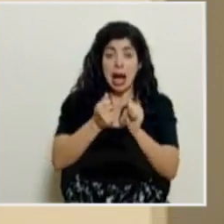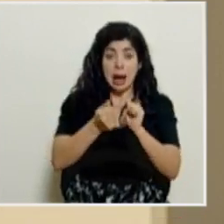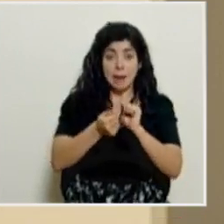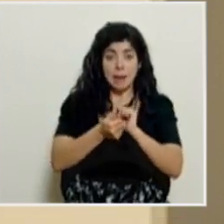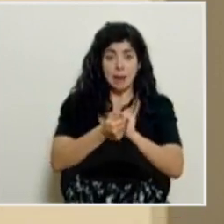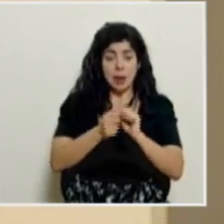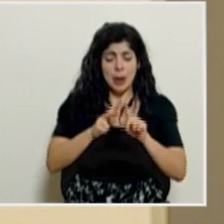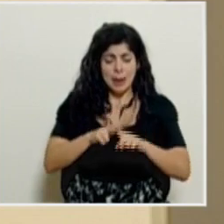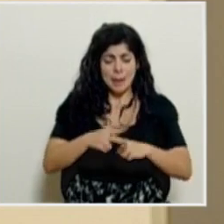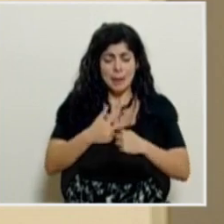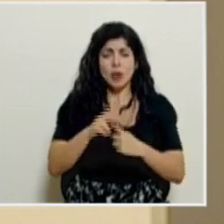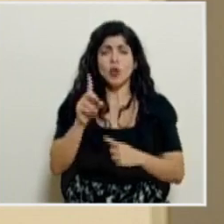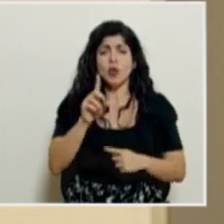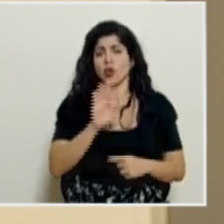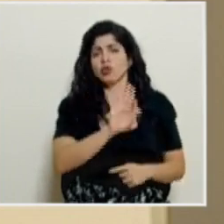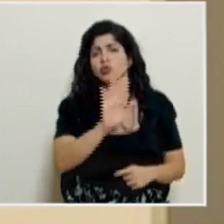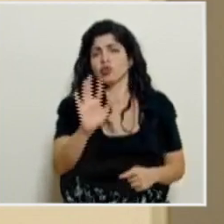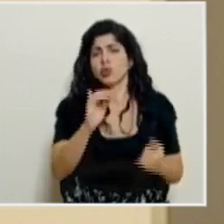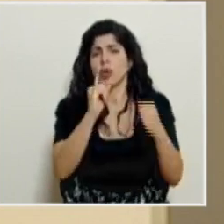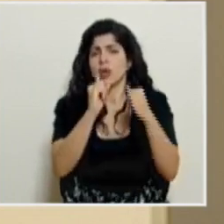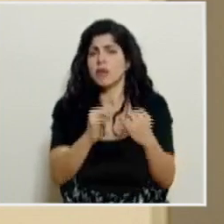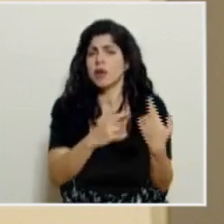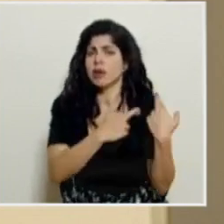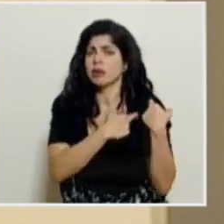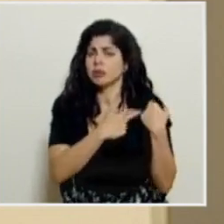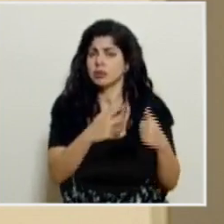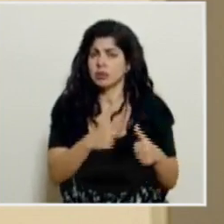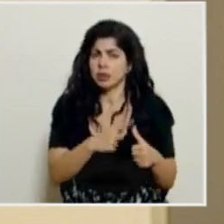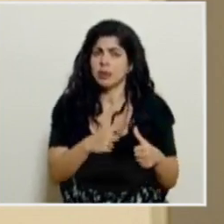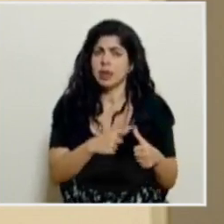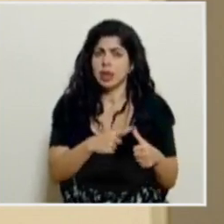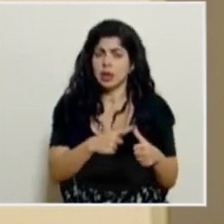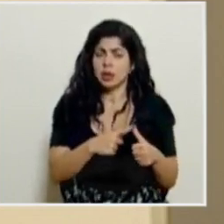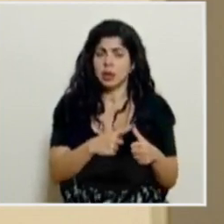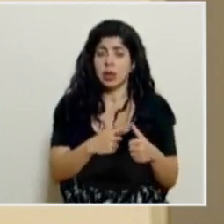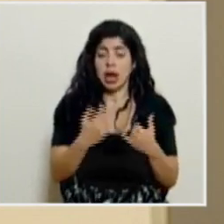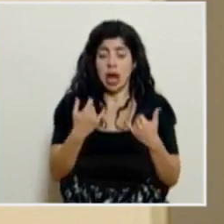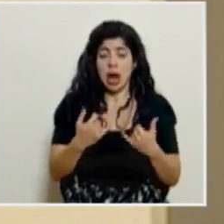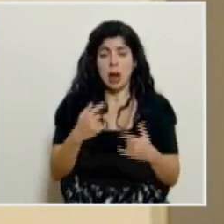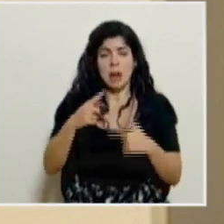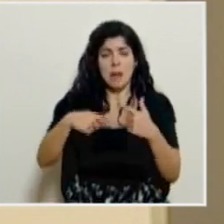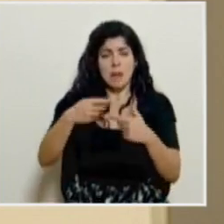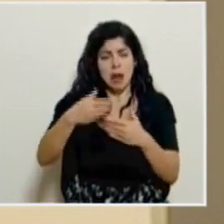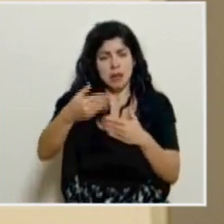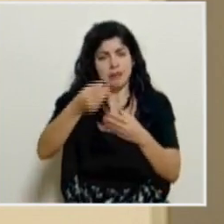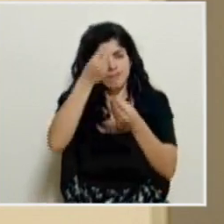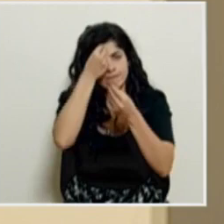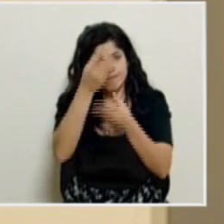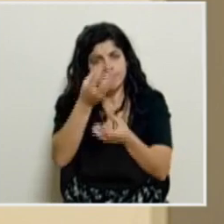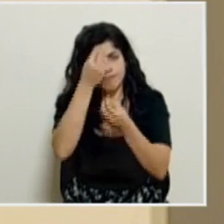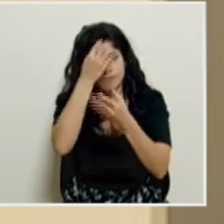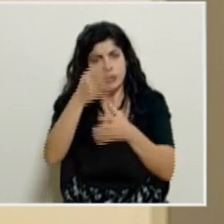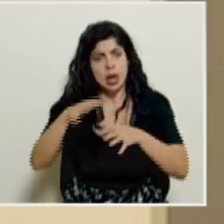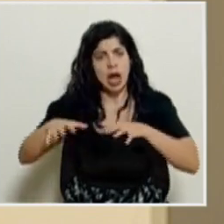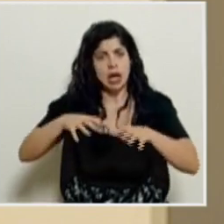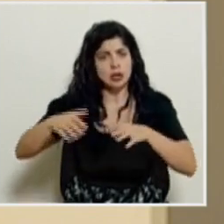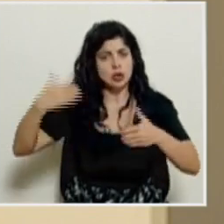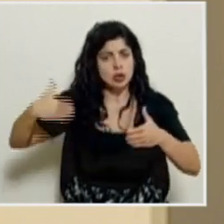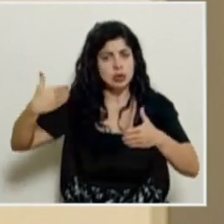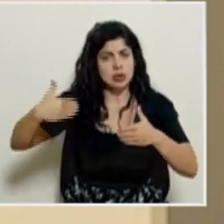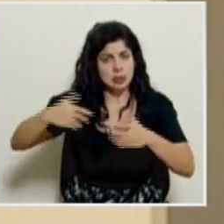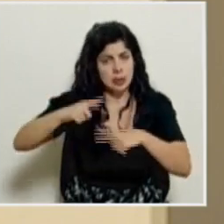puede empezar a gestar con la responsabilidad individual pues que cada uno de nosotros asuma vamos a estar comunicando oportunamente los resultados de esas acciones